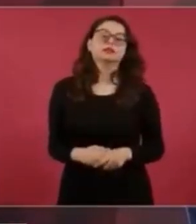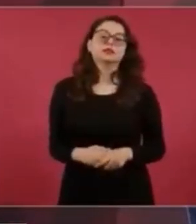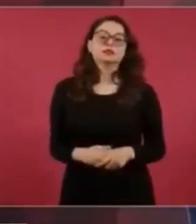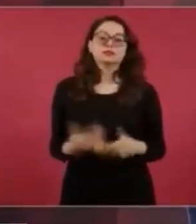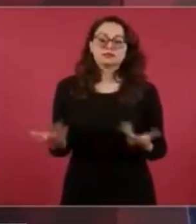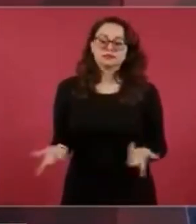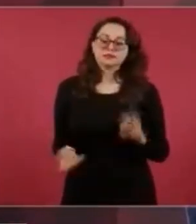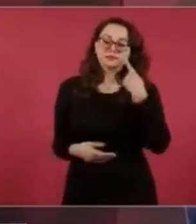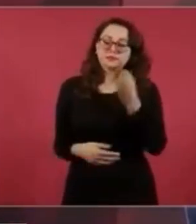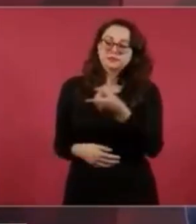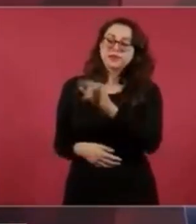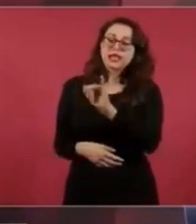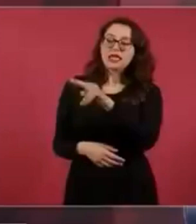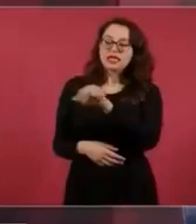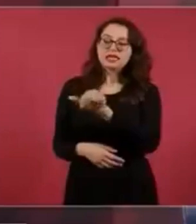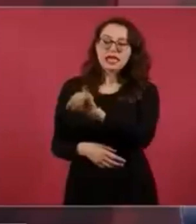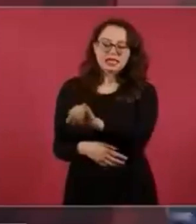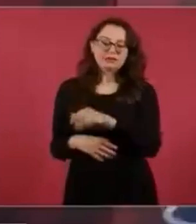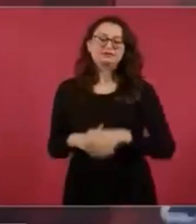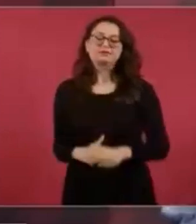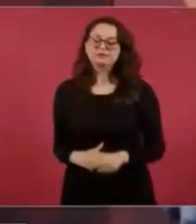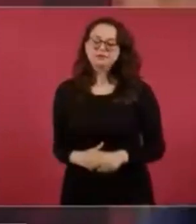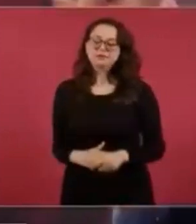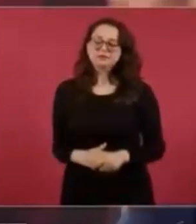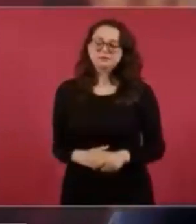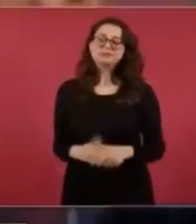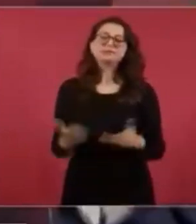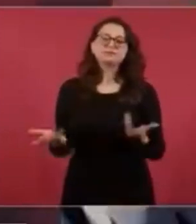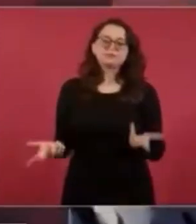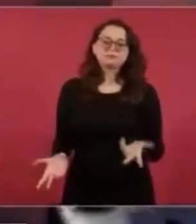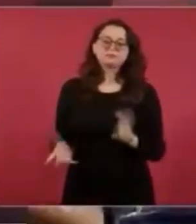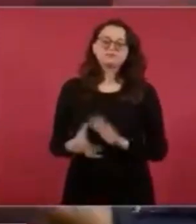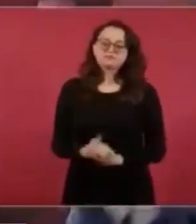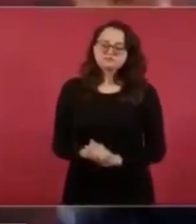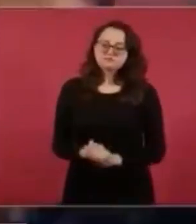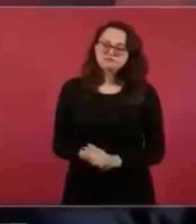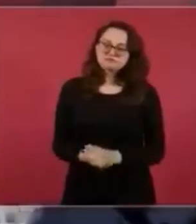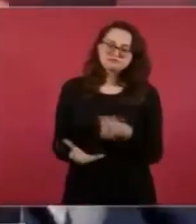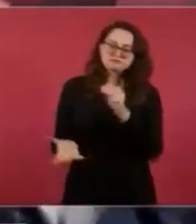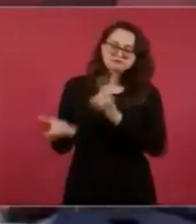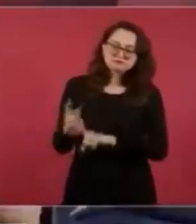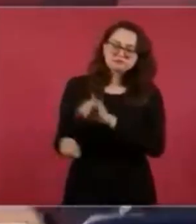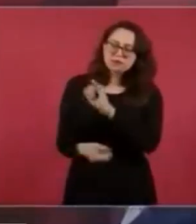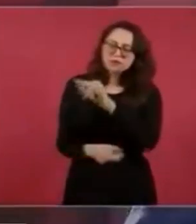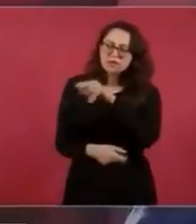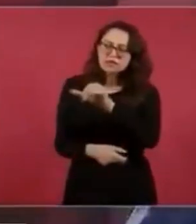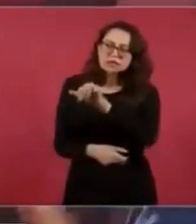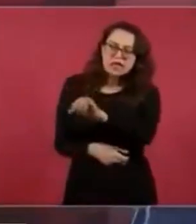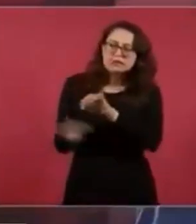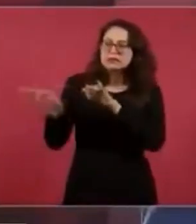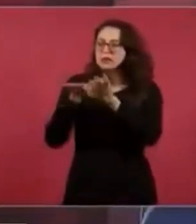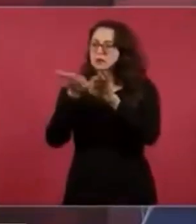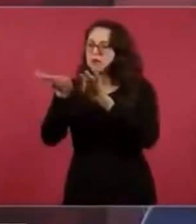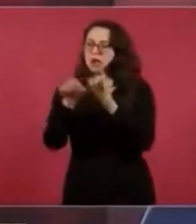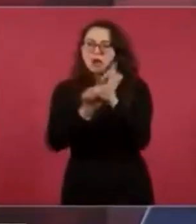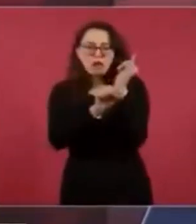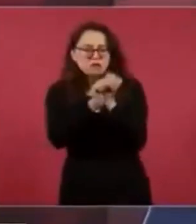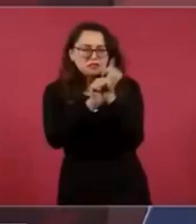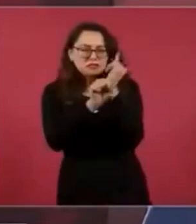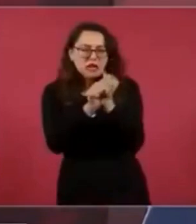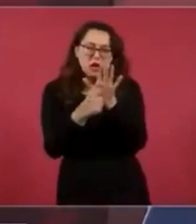¿Qué caso de corrupción han puesto al